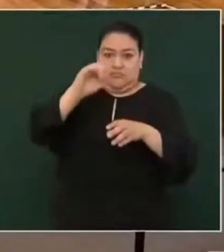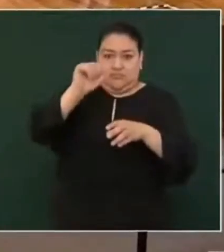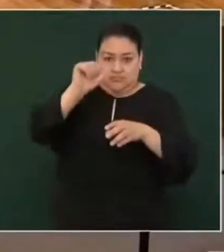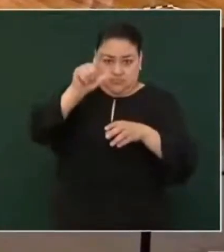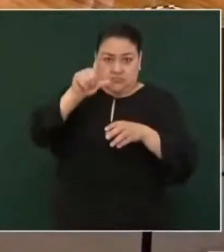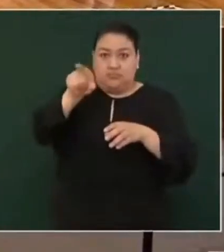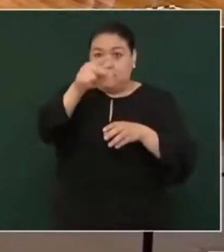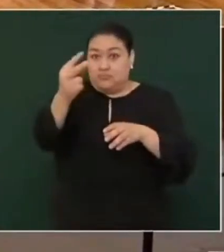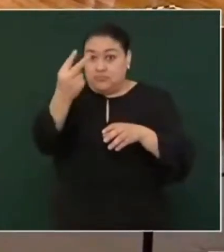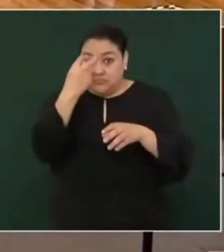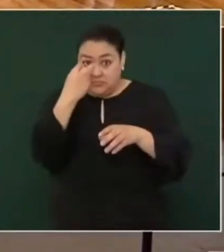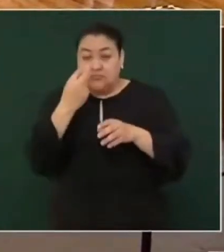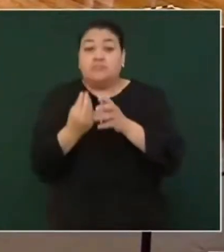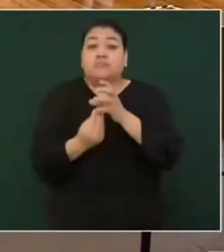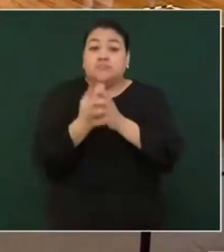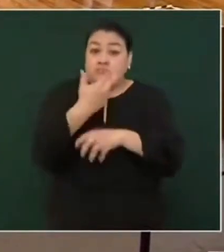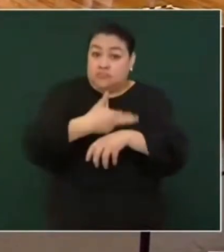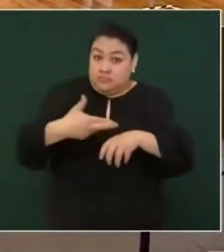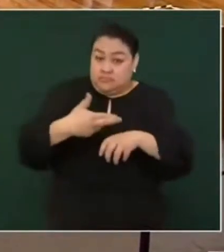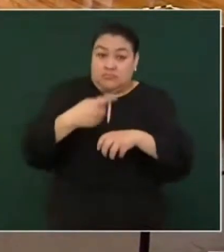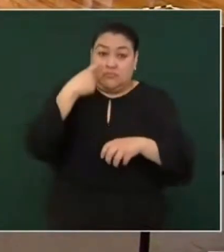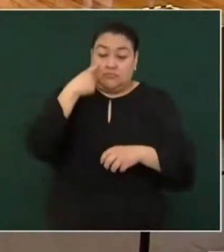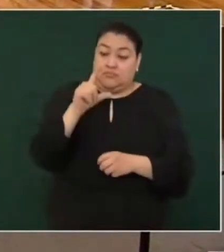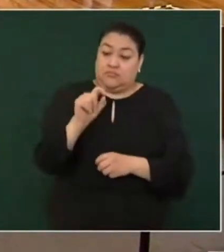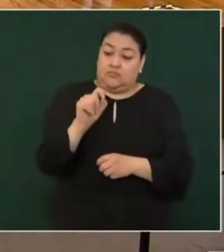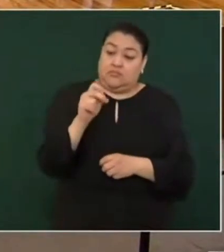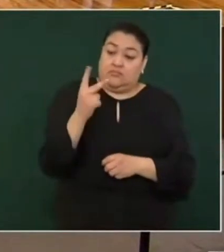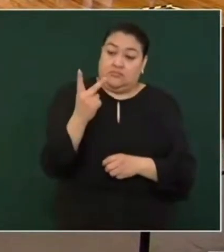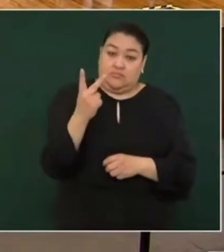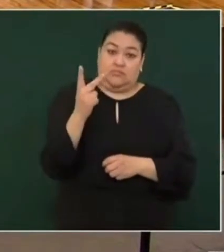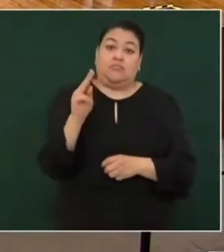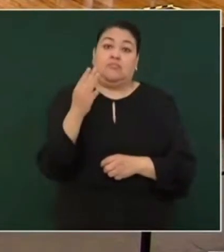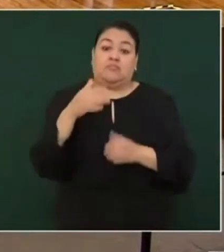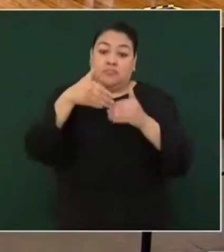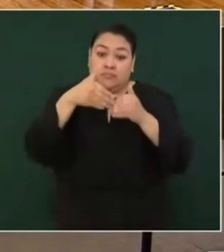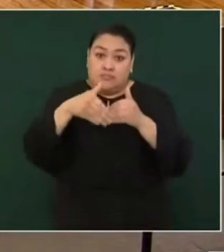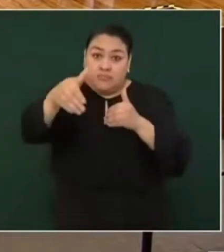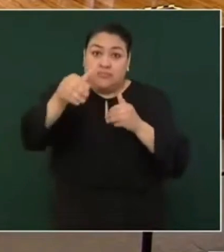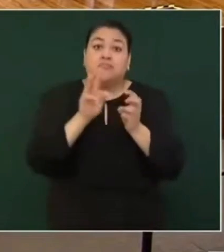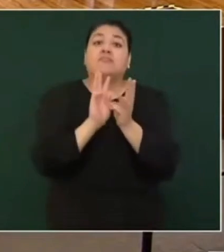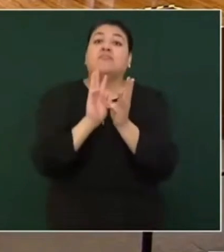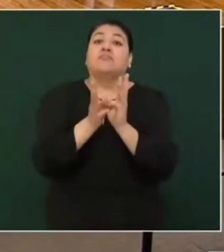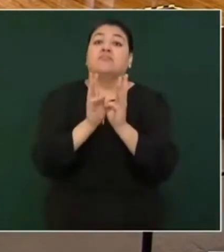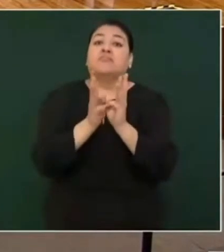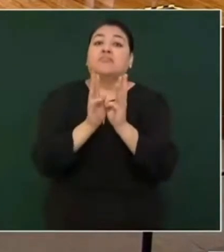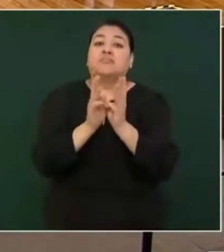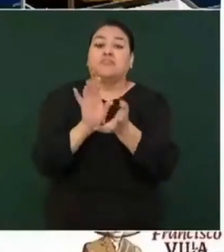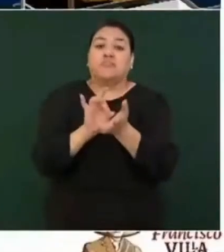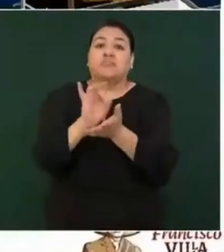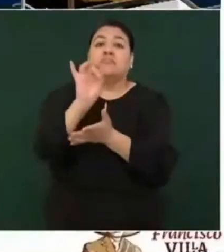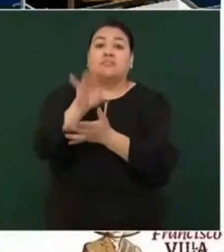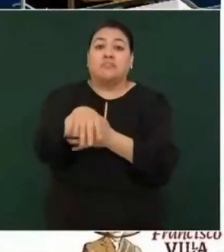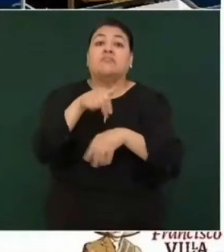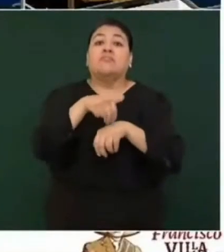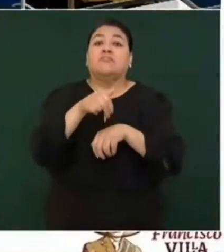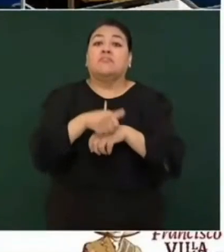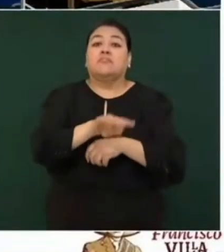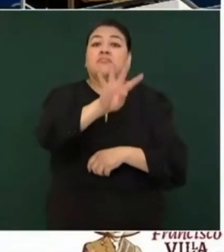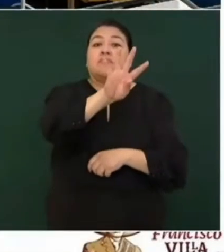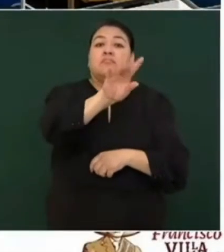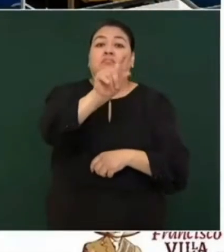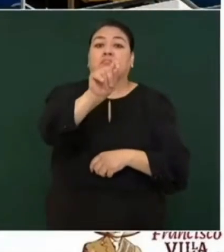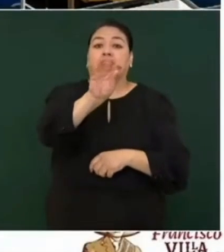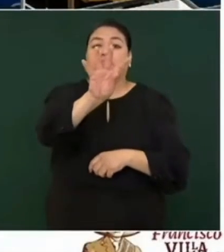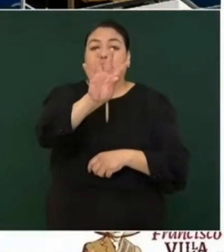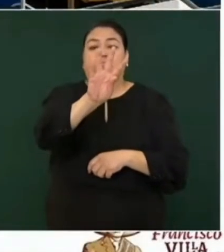están viendo a partir del 22 de mayo se van a poder programar por watts a este número 424